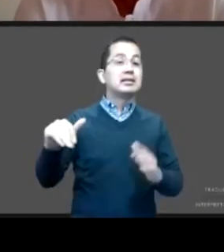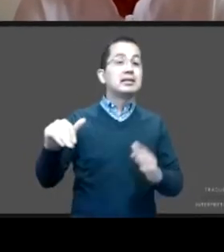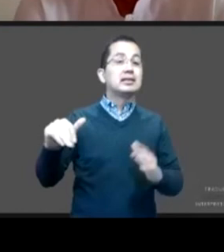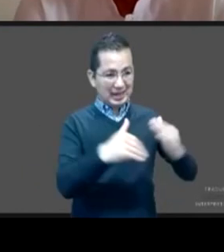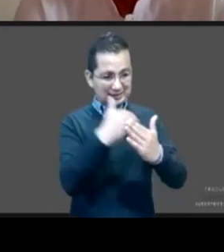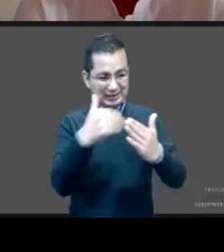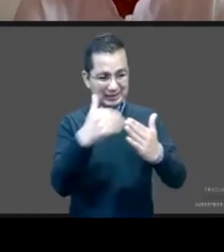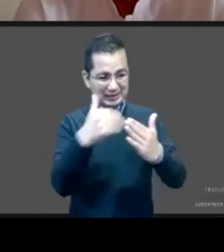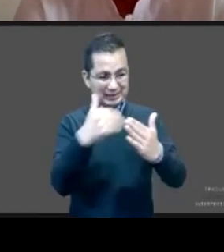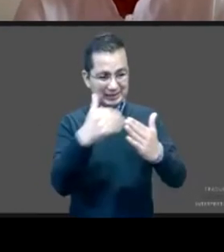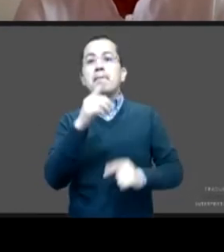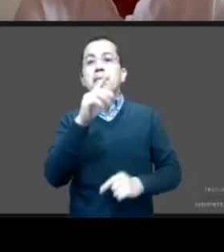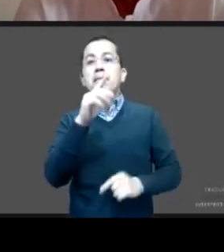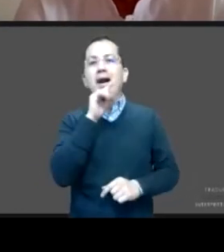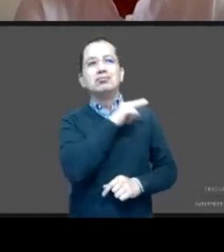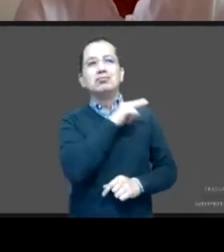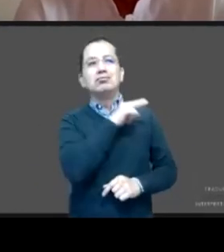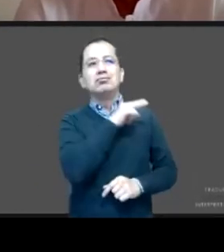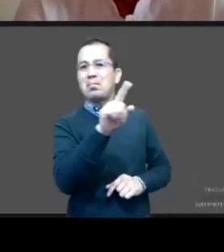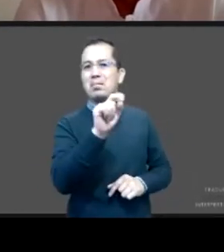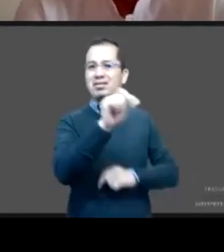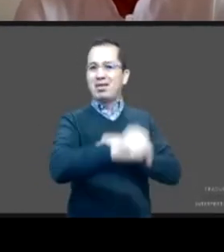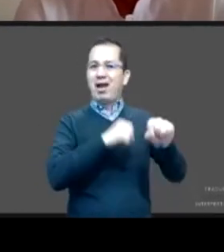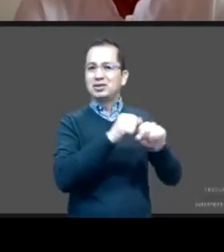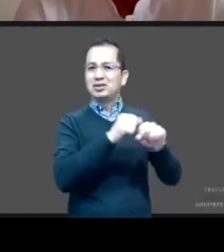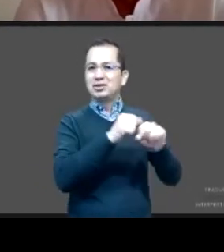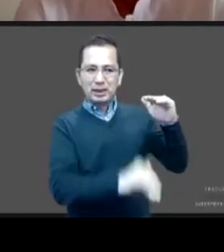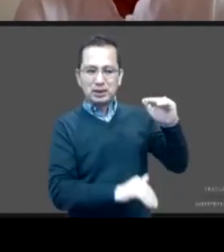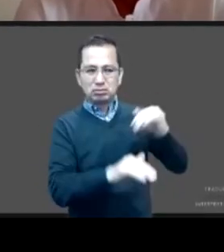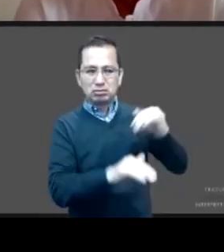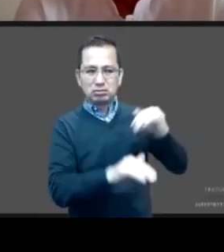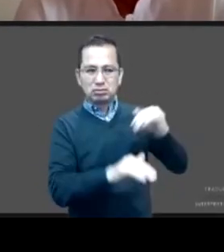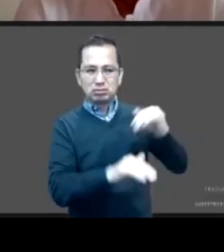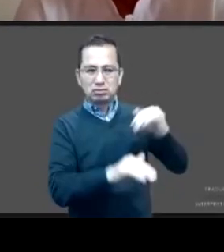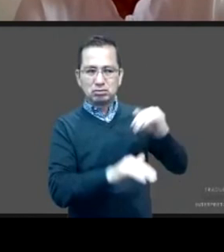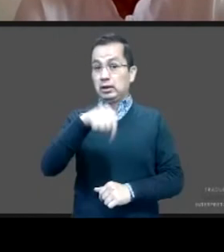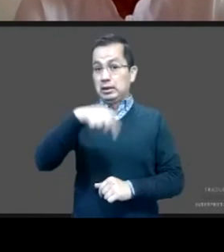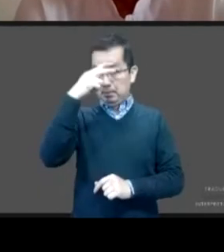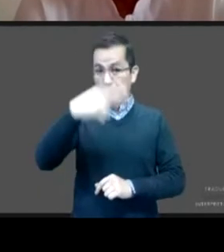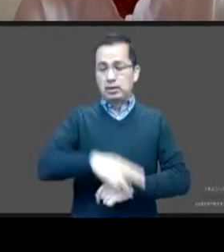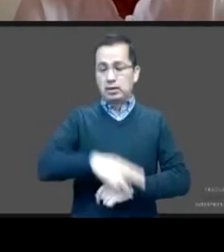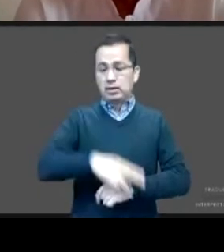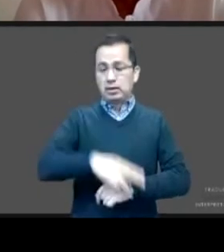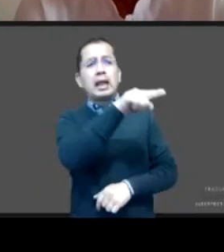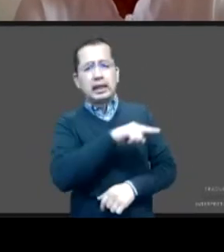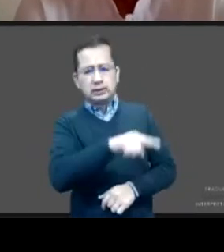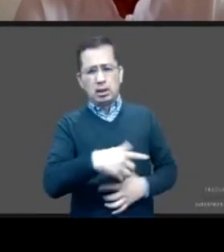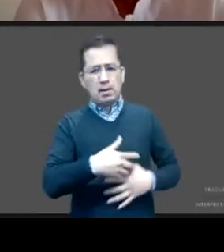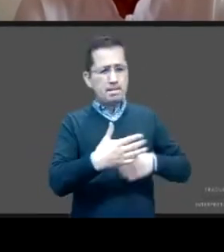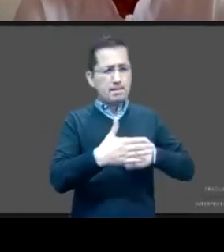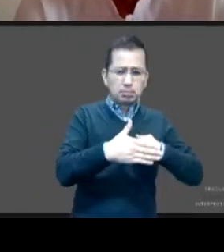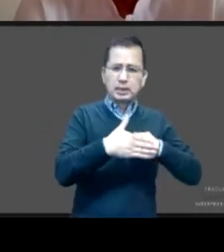años residentes en nuestro país, de las cuales más de 10 mil de estos embarazos corresponden a niñas